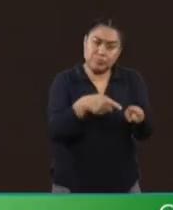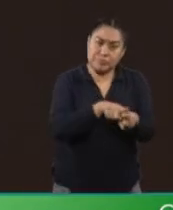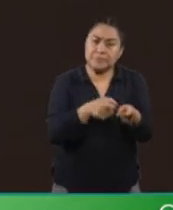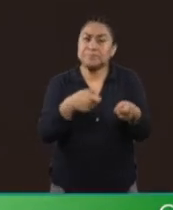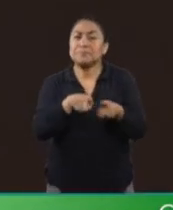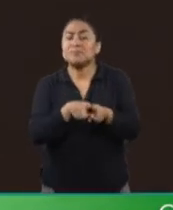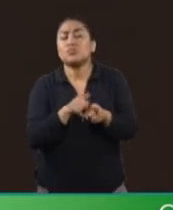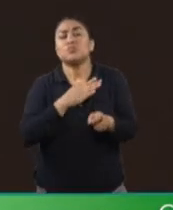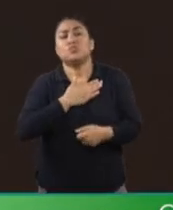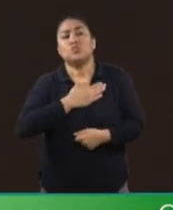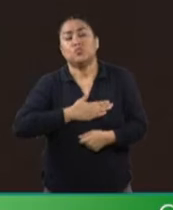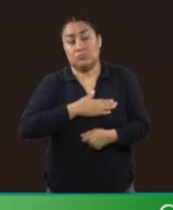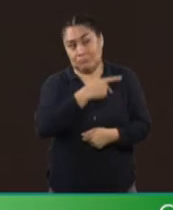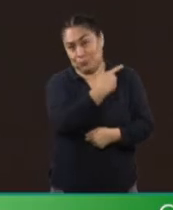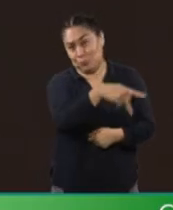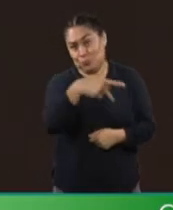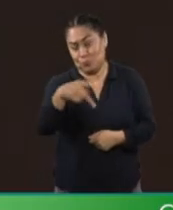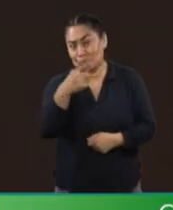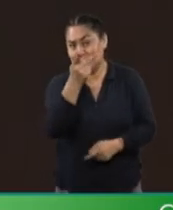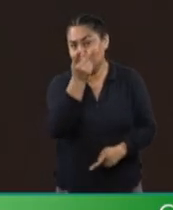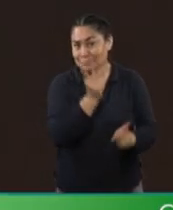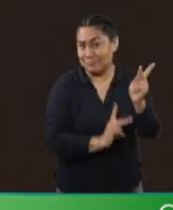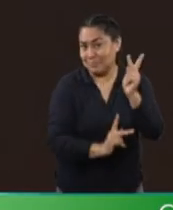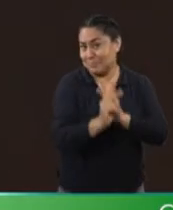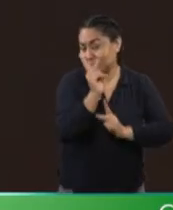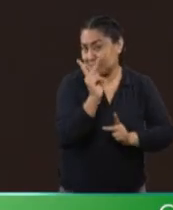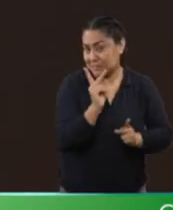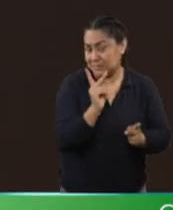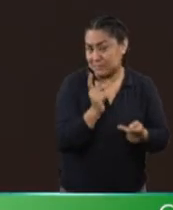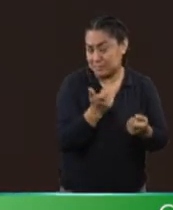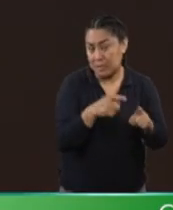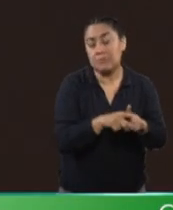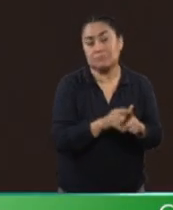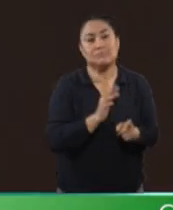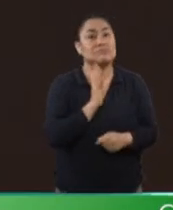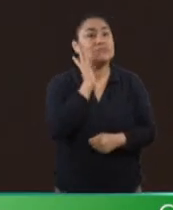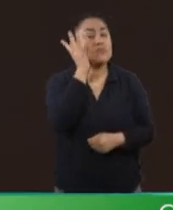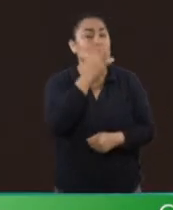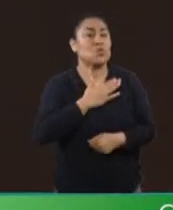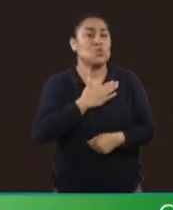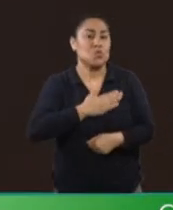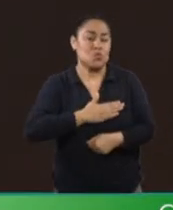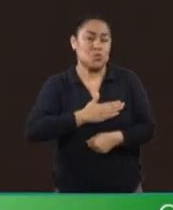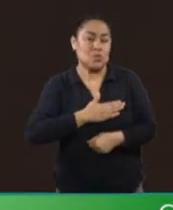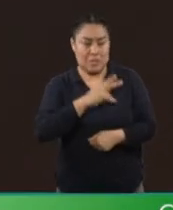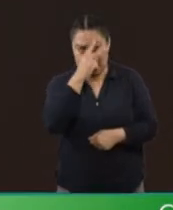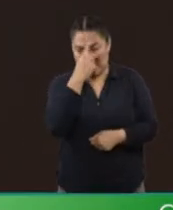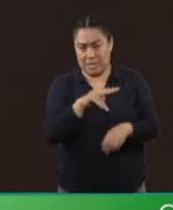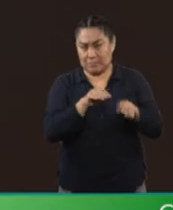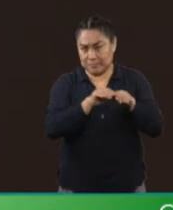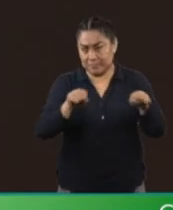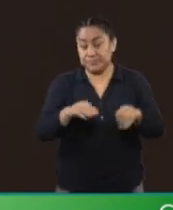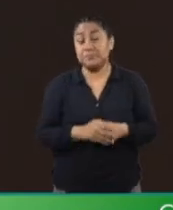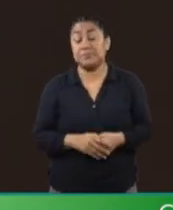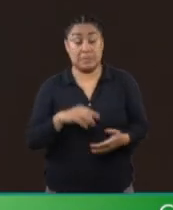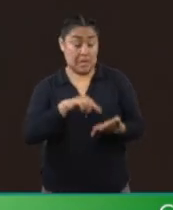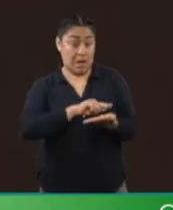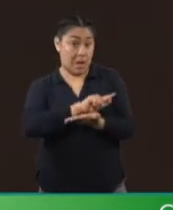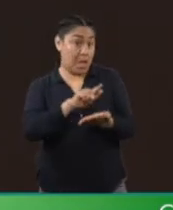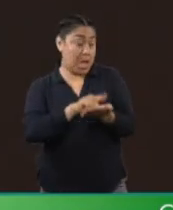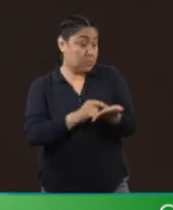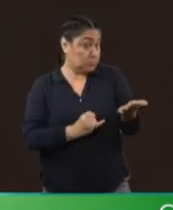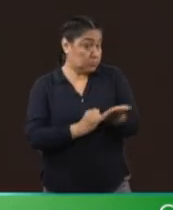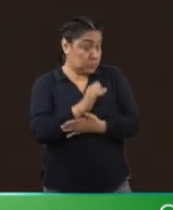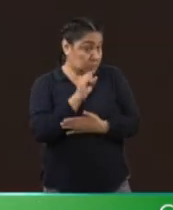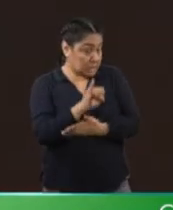para los productores agrícolas son pasos fundamentales hacia un México equitativo. Para que esta reforma sea efectiva,